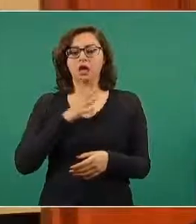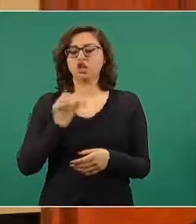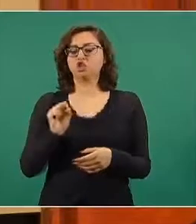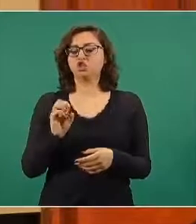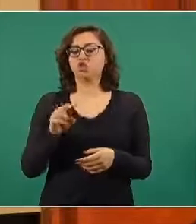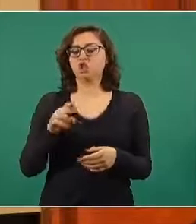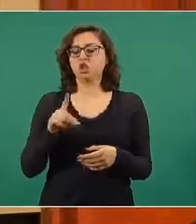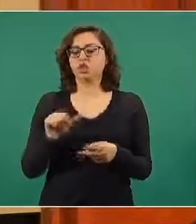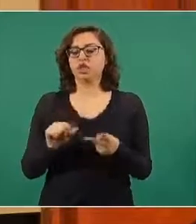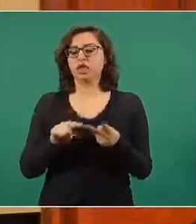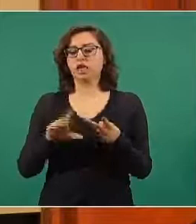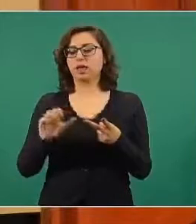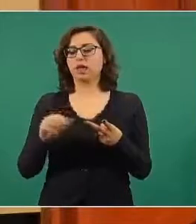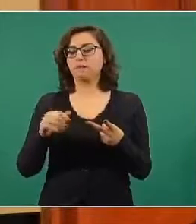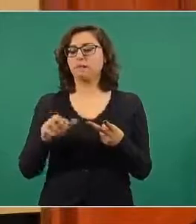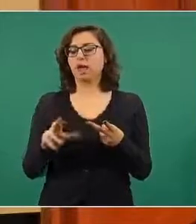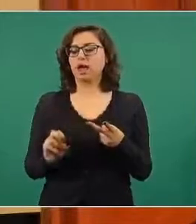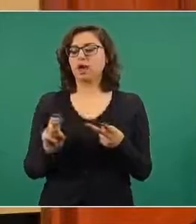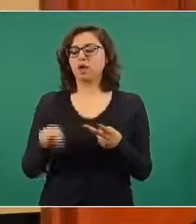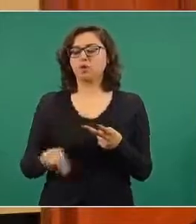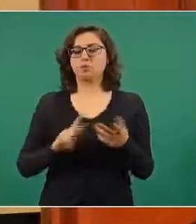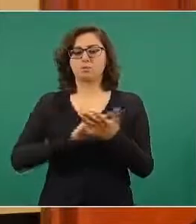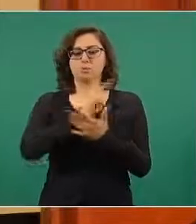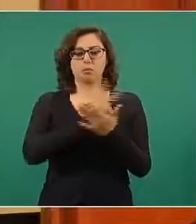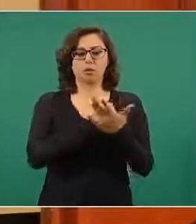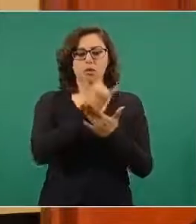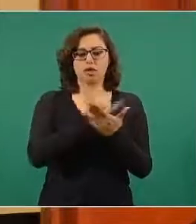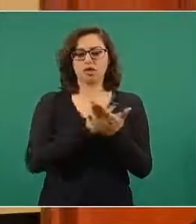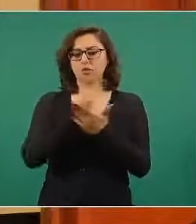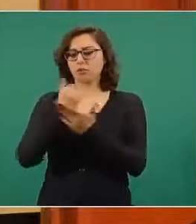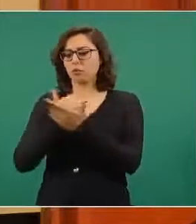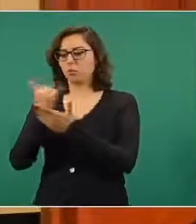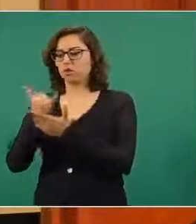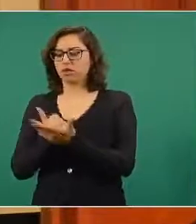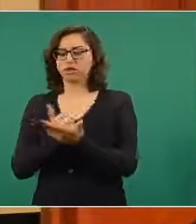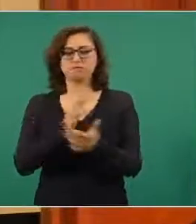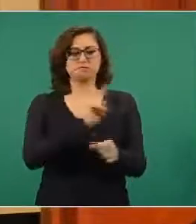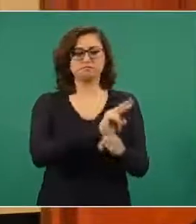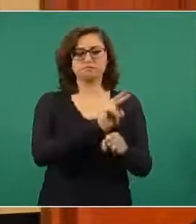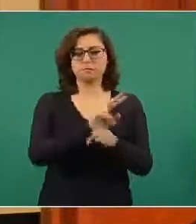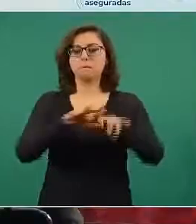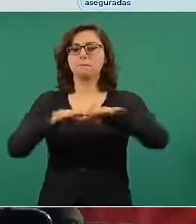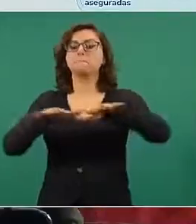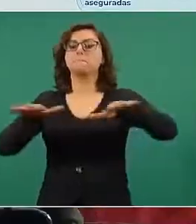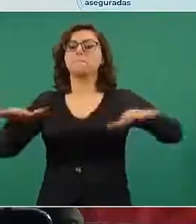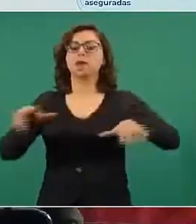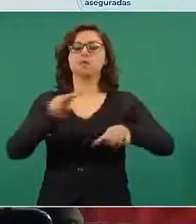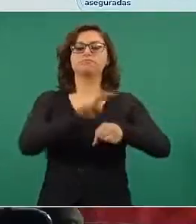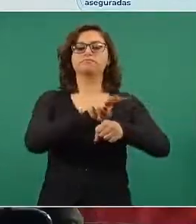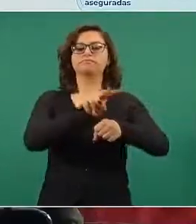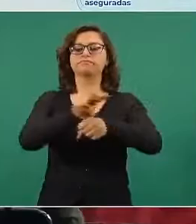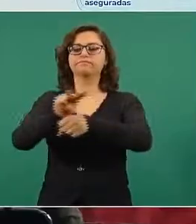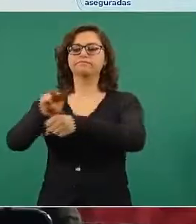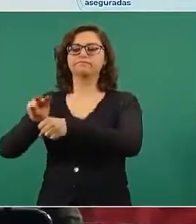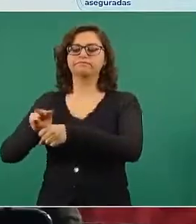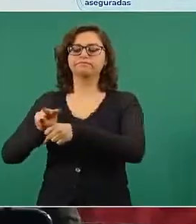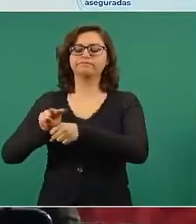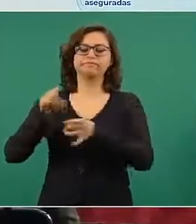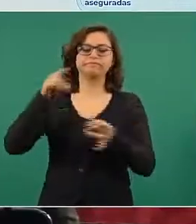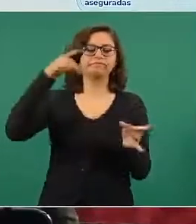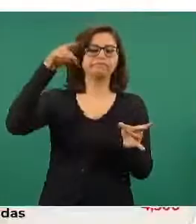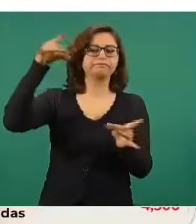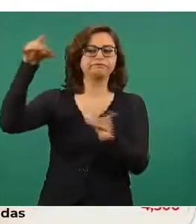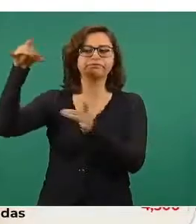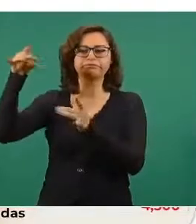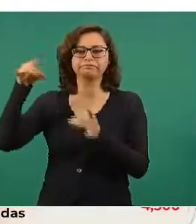interdicción marítima llevamos a cabo 502 operaciones de guardia costera para vigilancia en zonas marinas. Se interceptó una